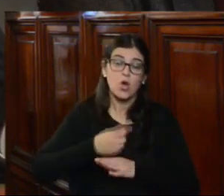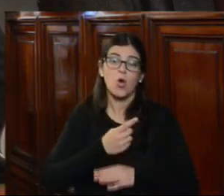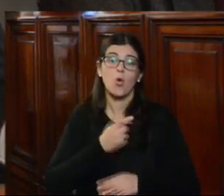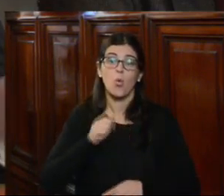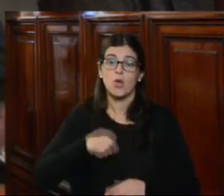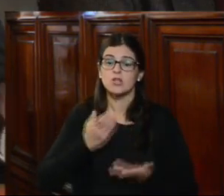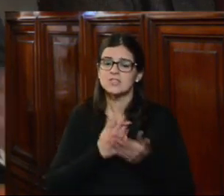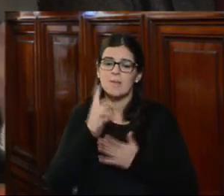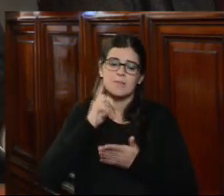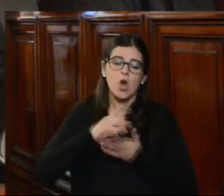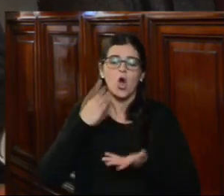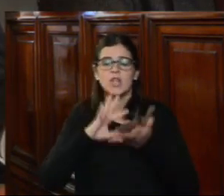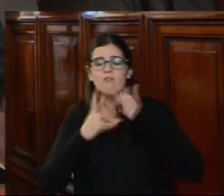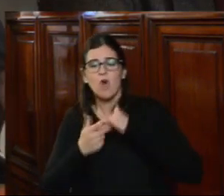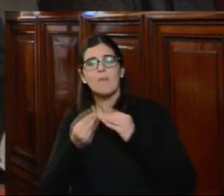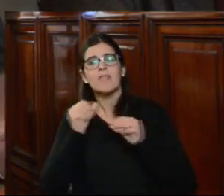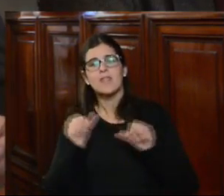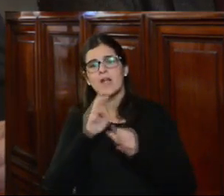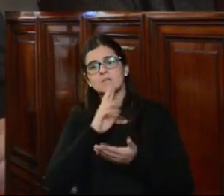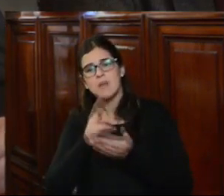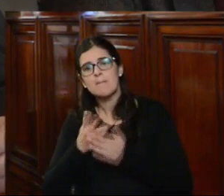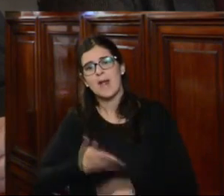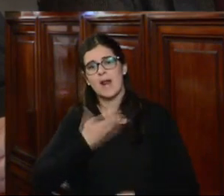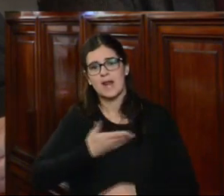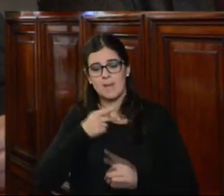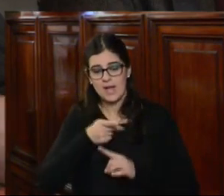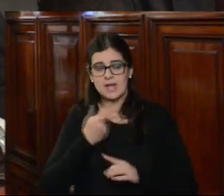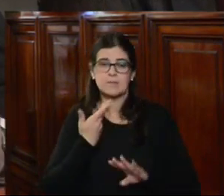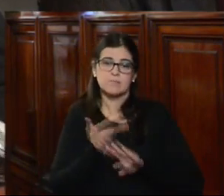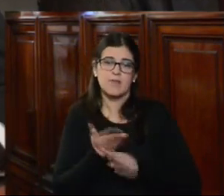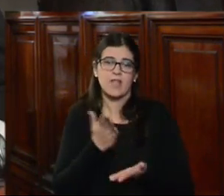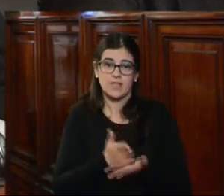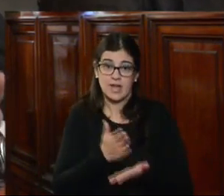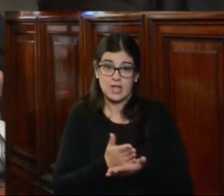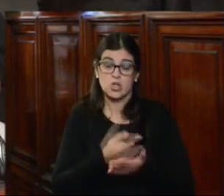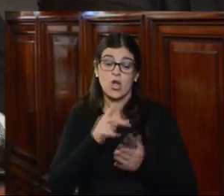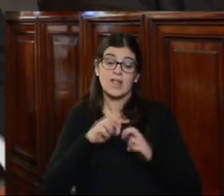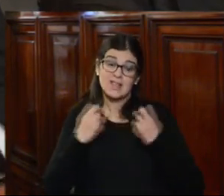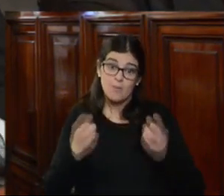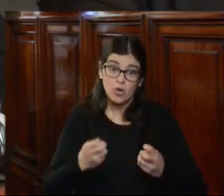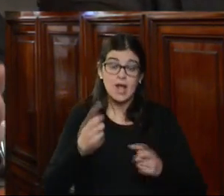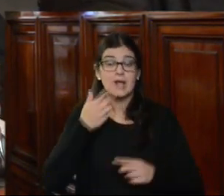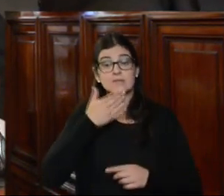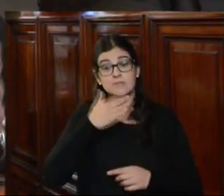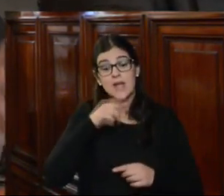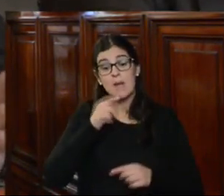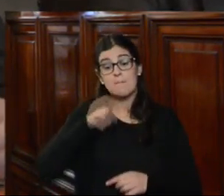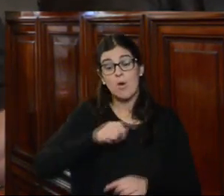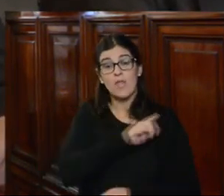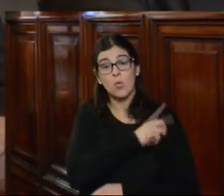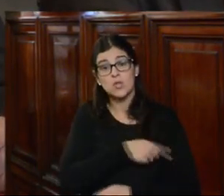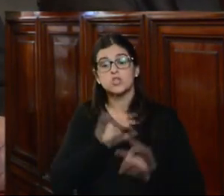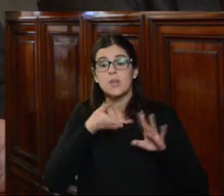dispone otras vías procesales para reclamar este tipo de derechos. En suma, el Tribunal entiende que solamente el Poder Judicial es